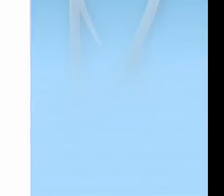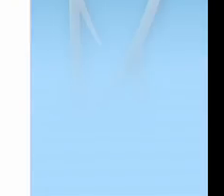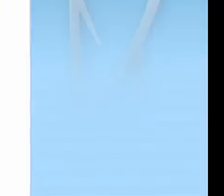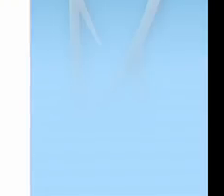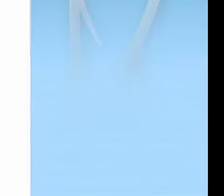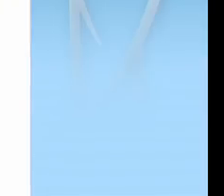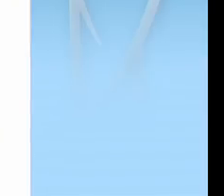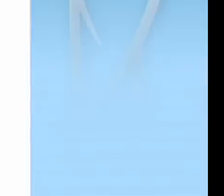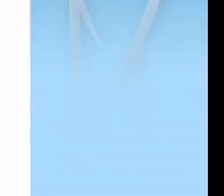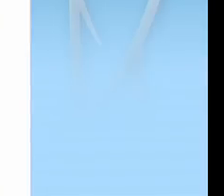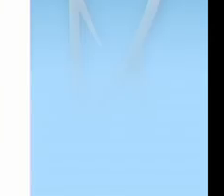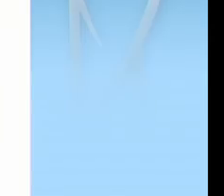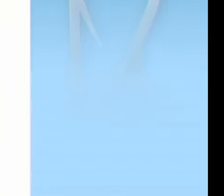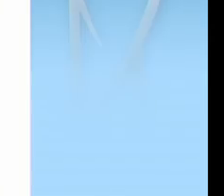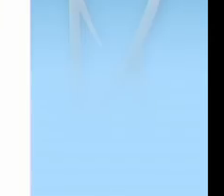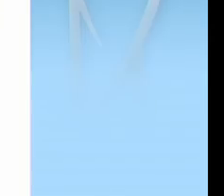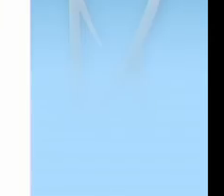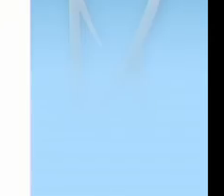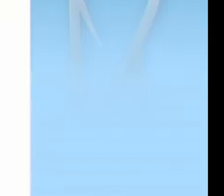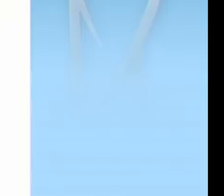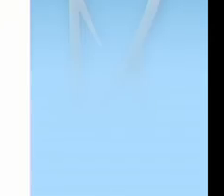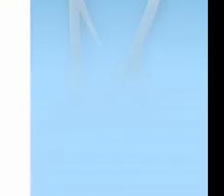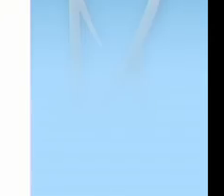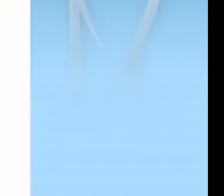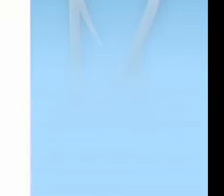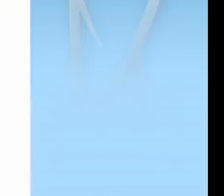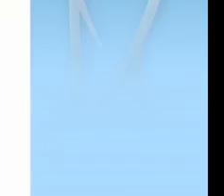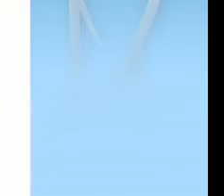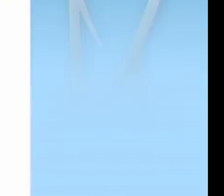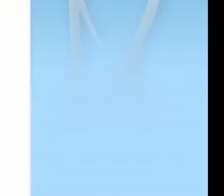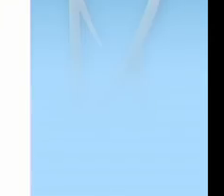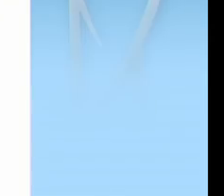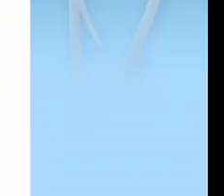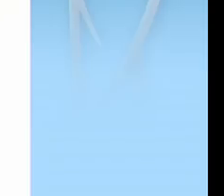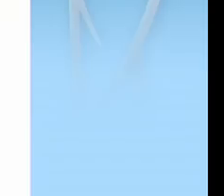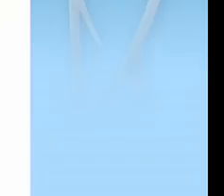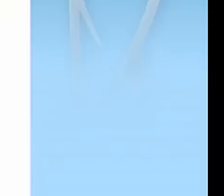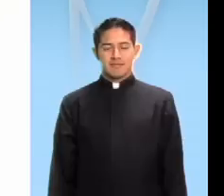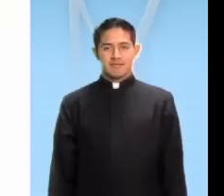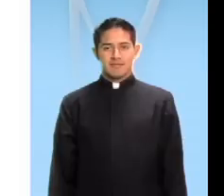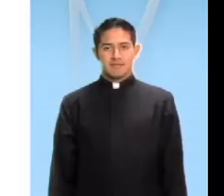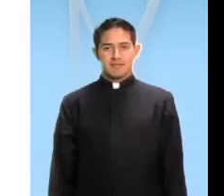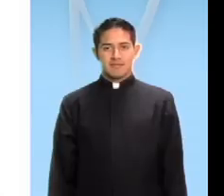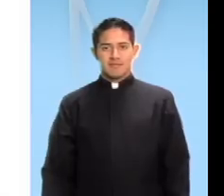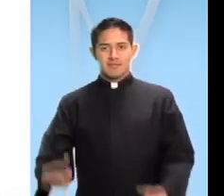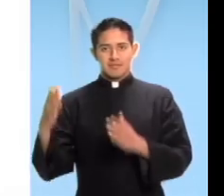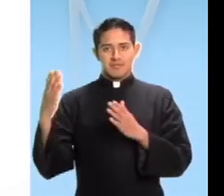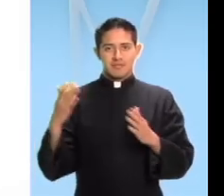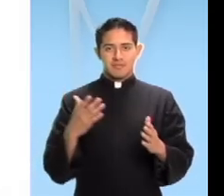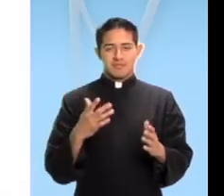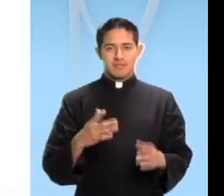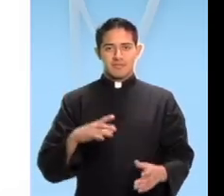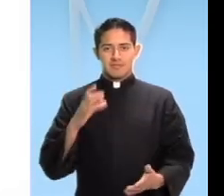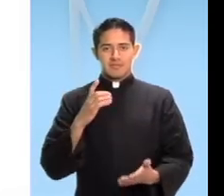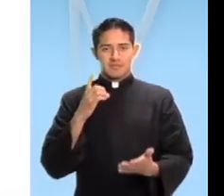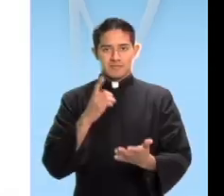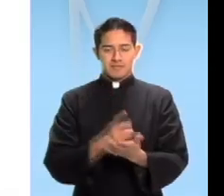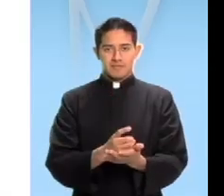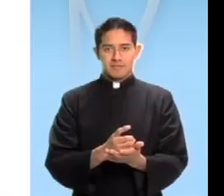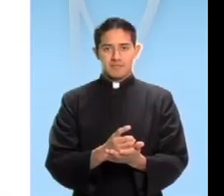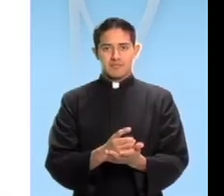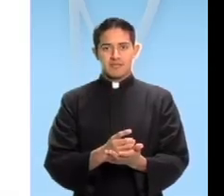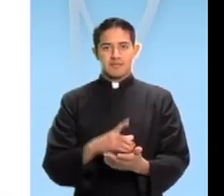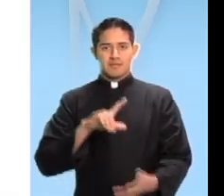vamos a reflexionar sobre el domingo 31 del tiempo ordinario en el ciclo C. Entró en